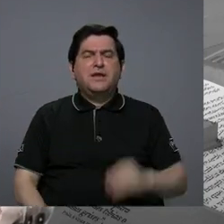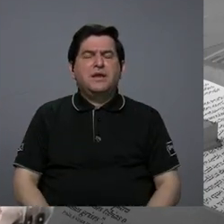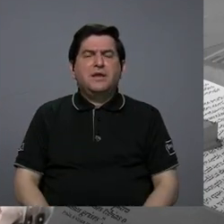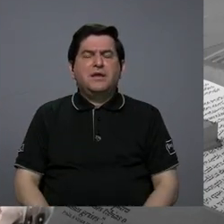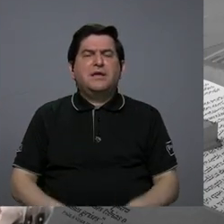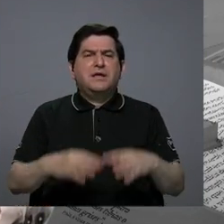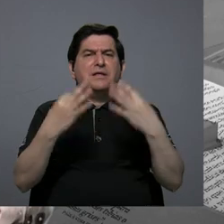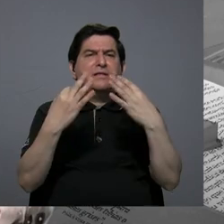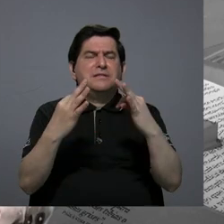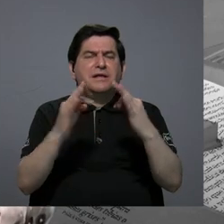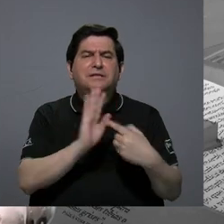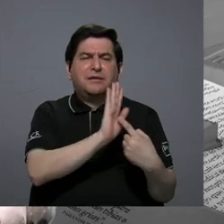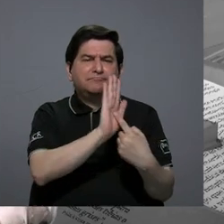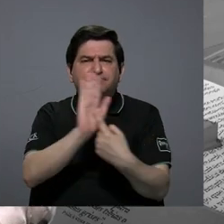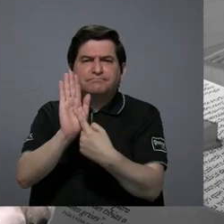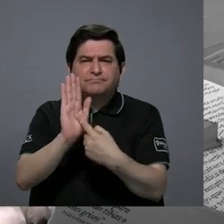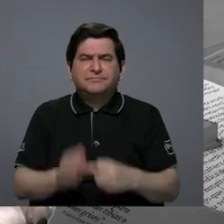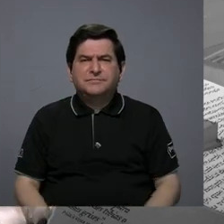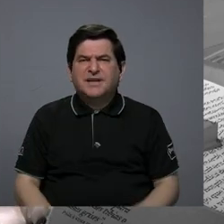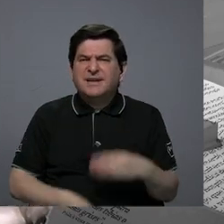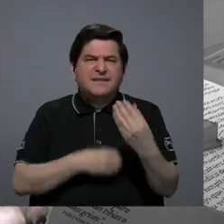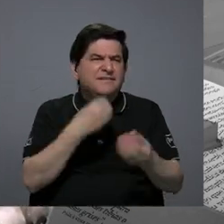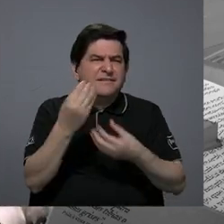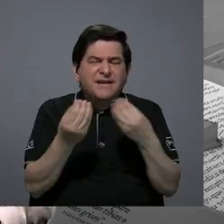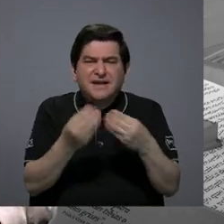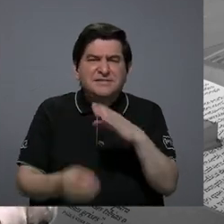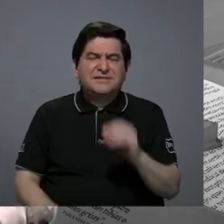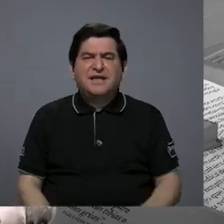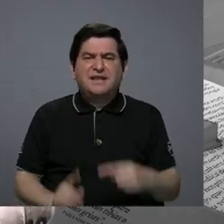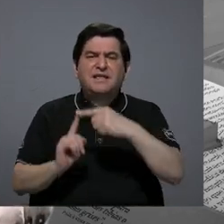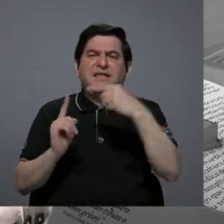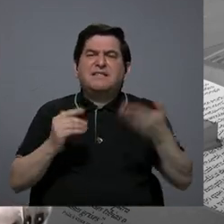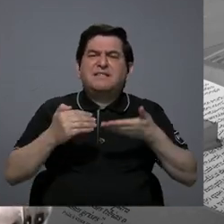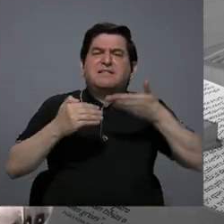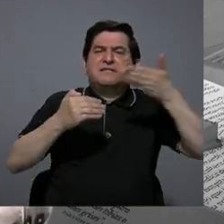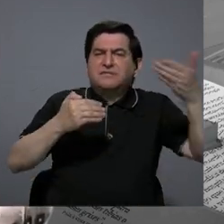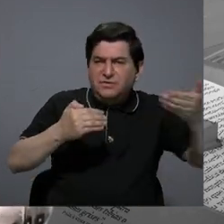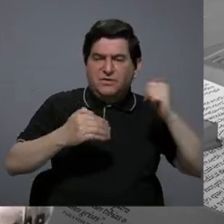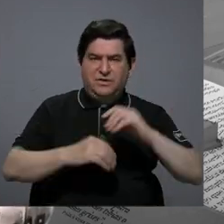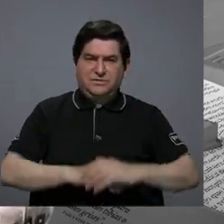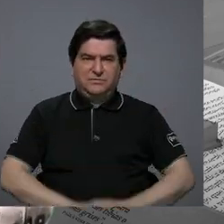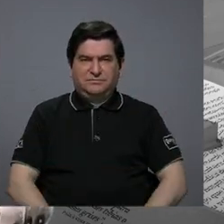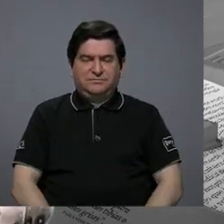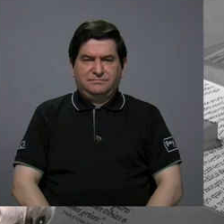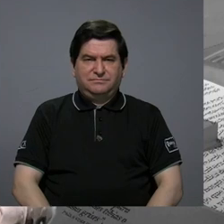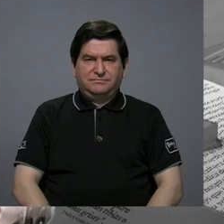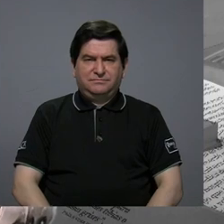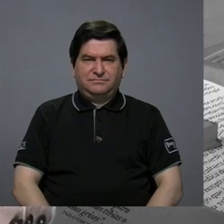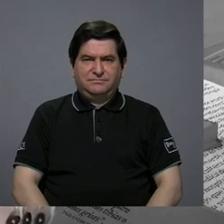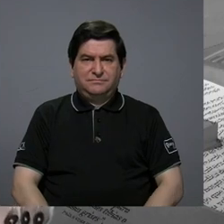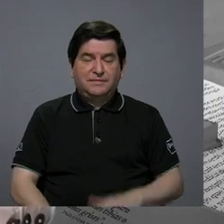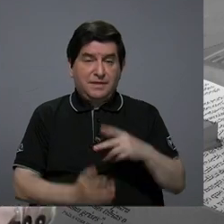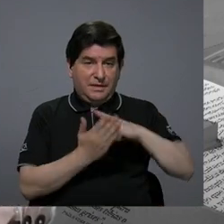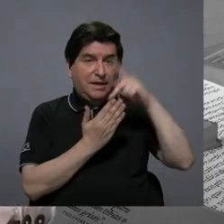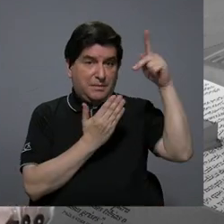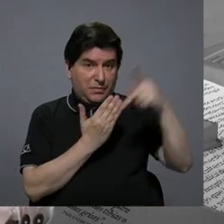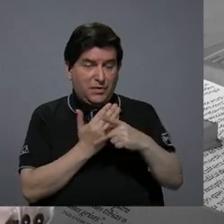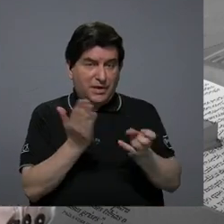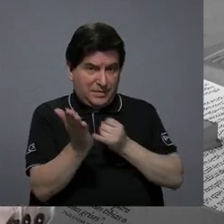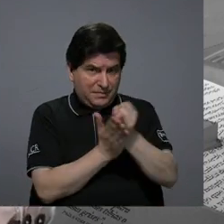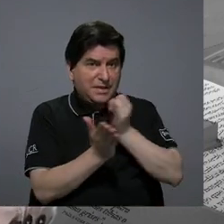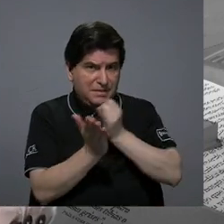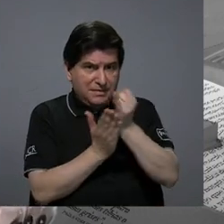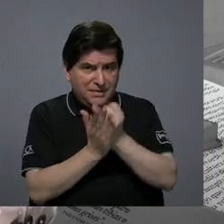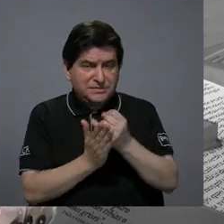dar a conocer qué se hace y un poco desde cuándo se hace esto del programa de